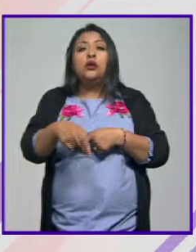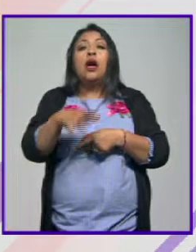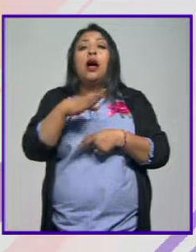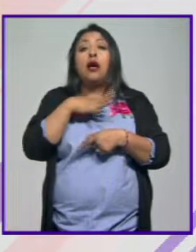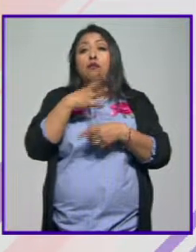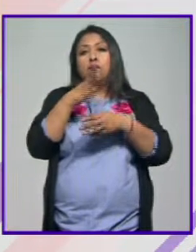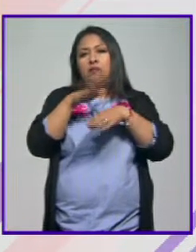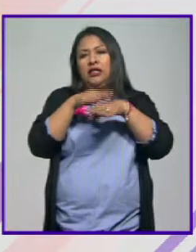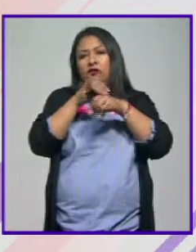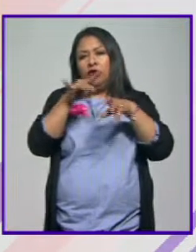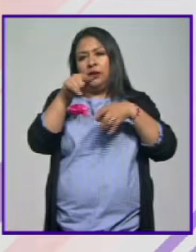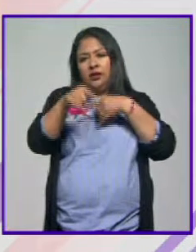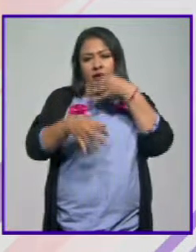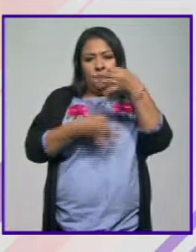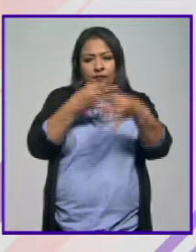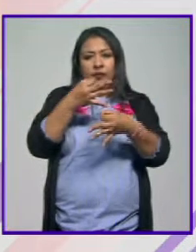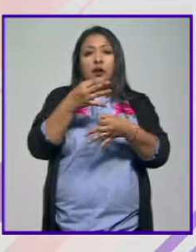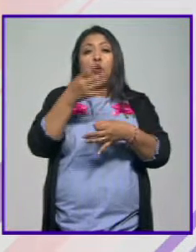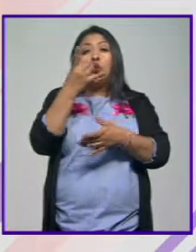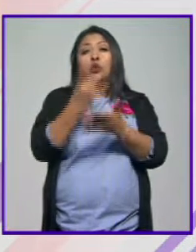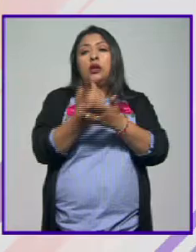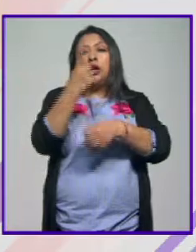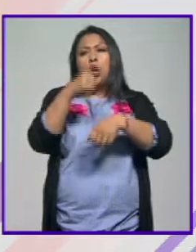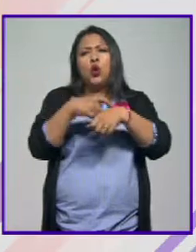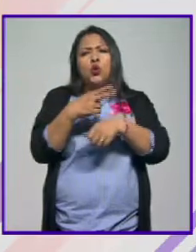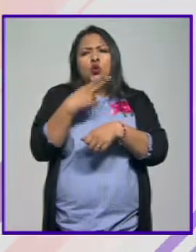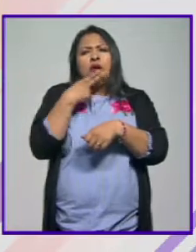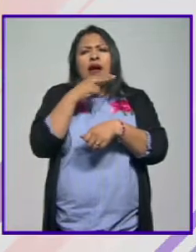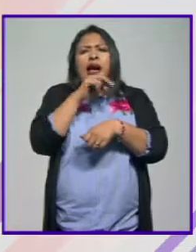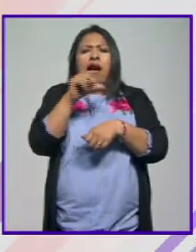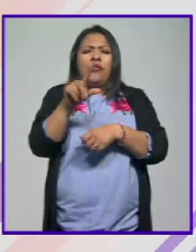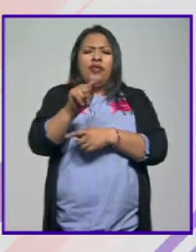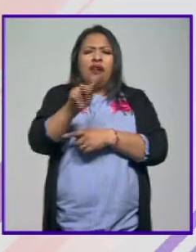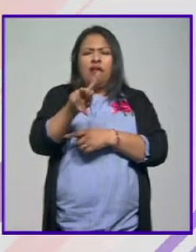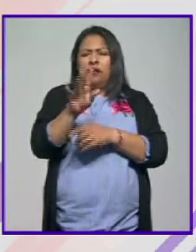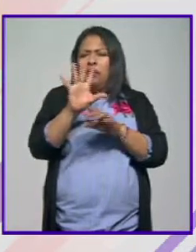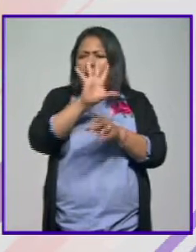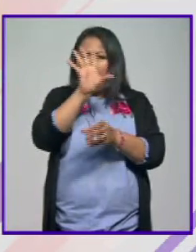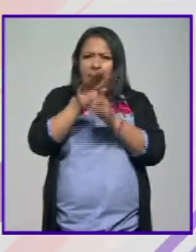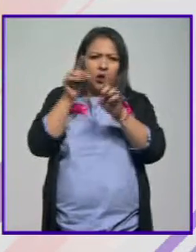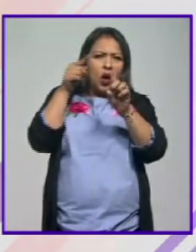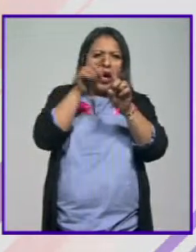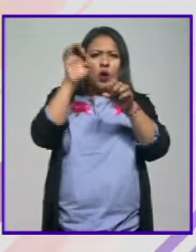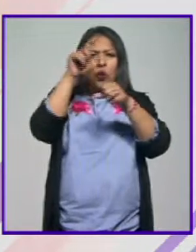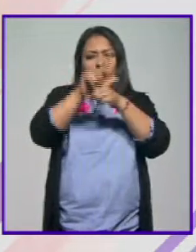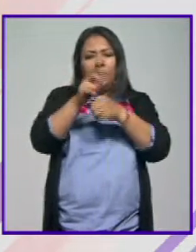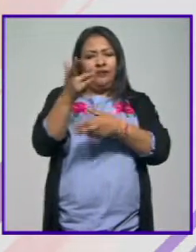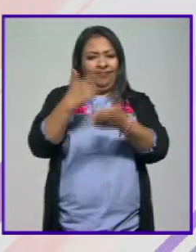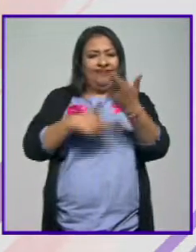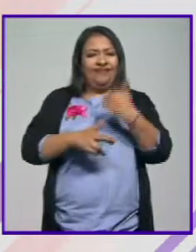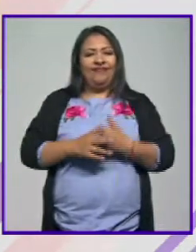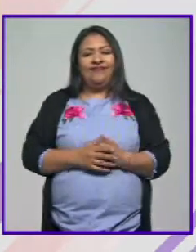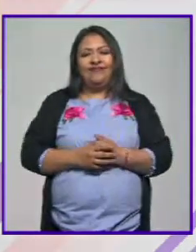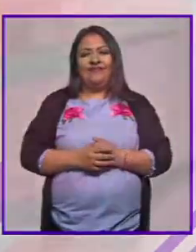pero tenemos mucho más aquí en Noticias 22, la única hora consagrada en la televisión mexicana, completamente a la cultura. Ya volvemos.